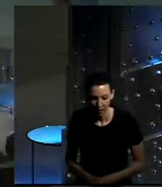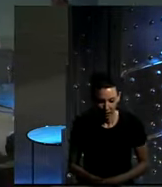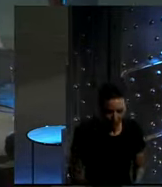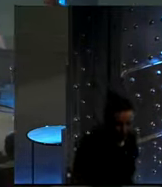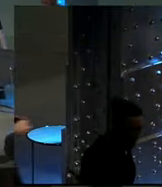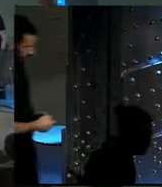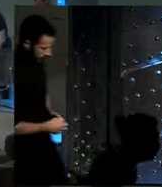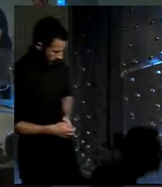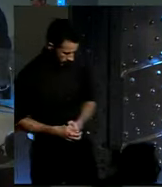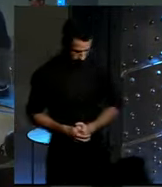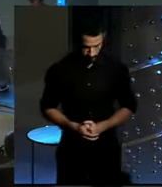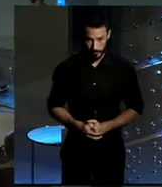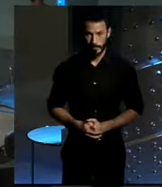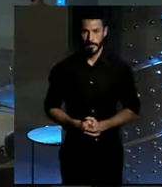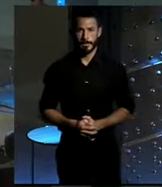Bueno.